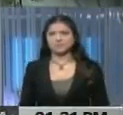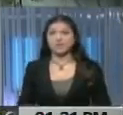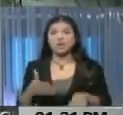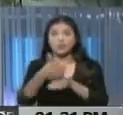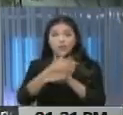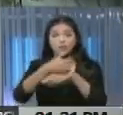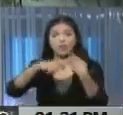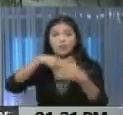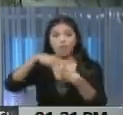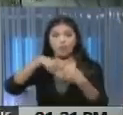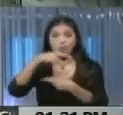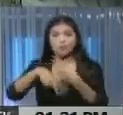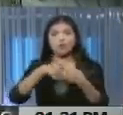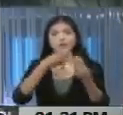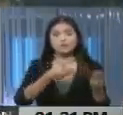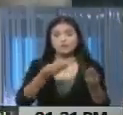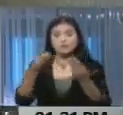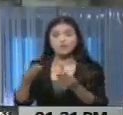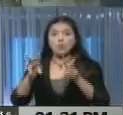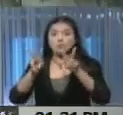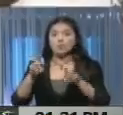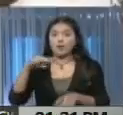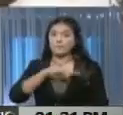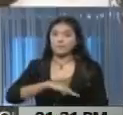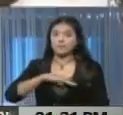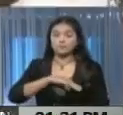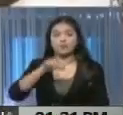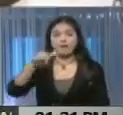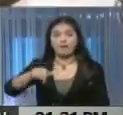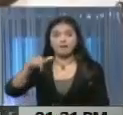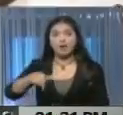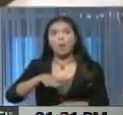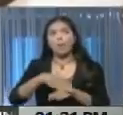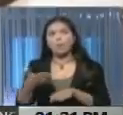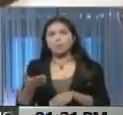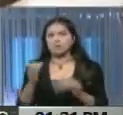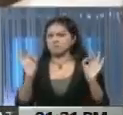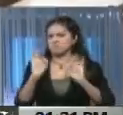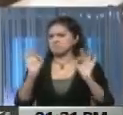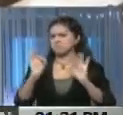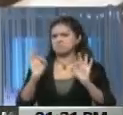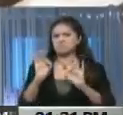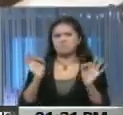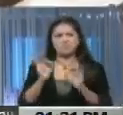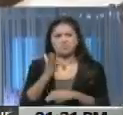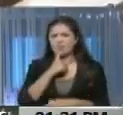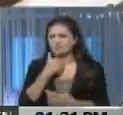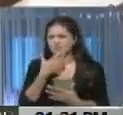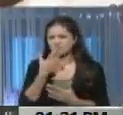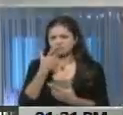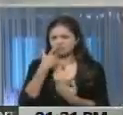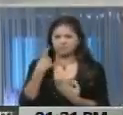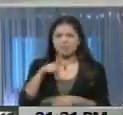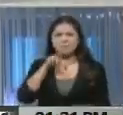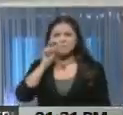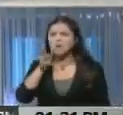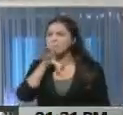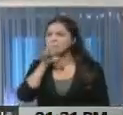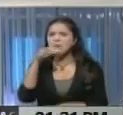fue que trajo esta misión para acá. Porque nadie, nadie nunca se le enderazaba a los perros en la calle.